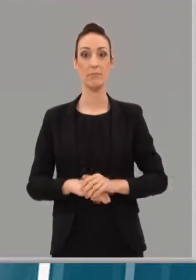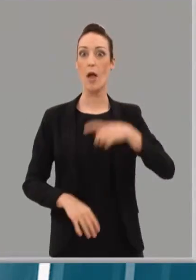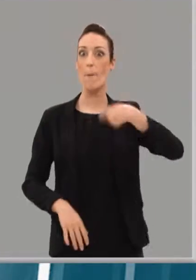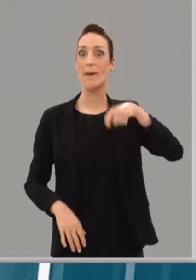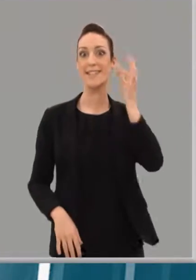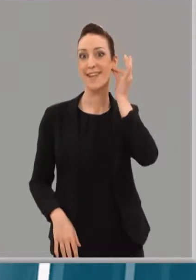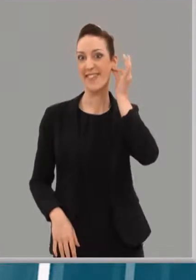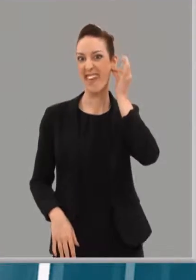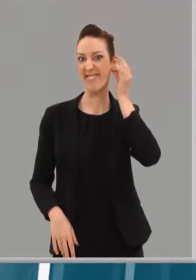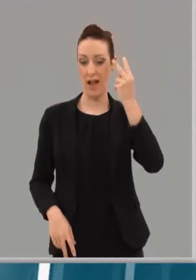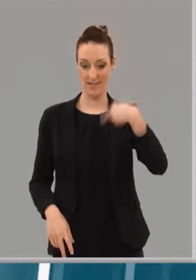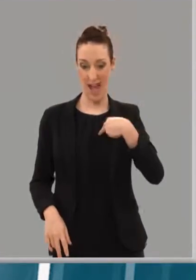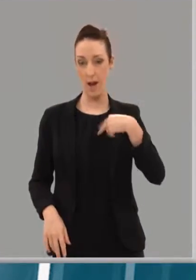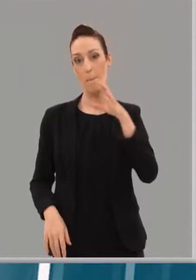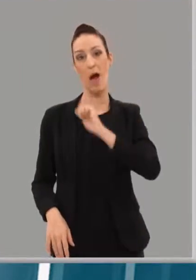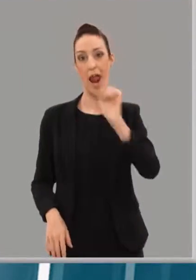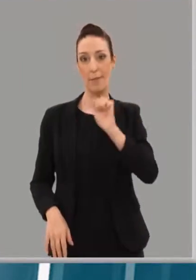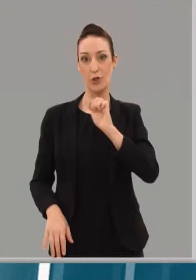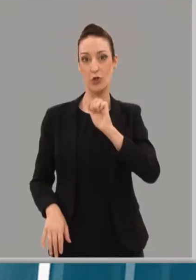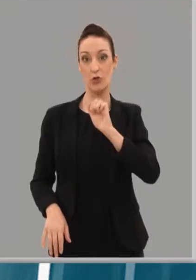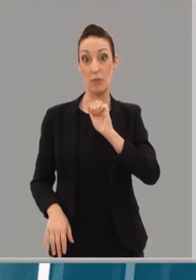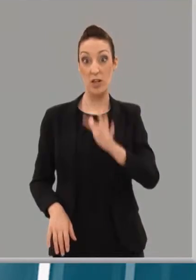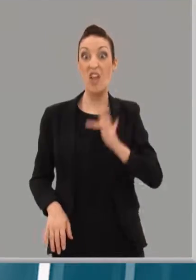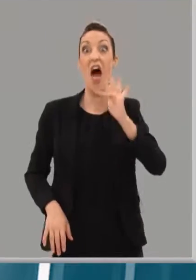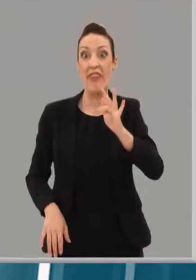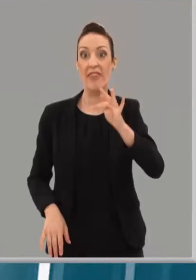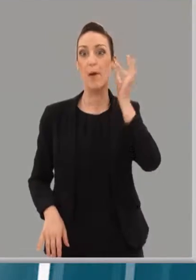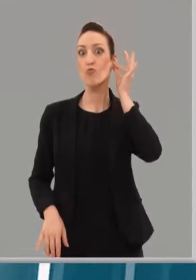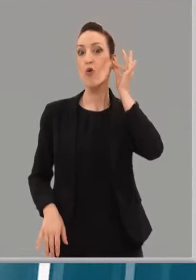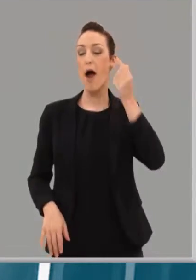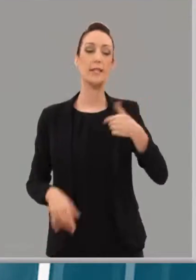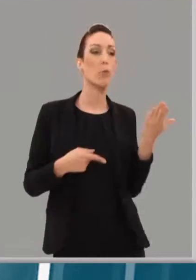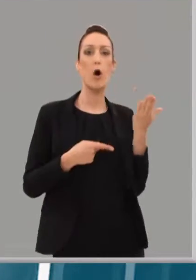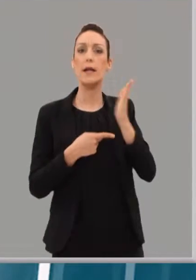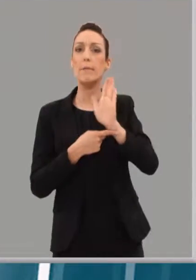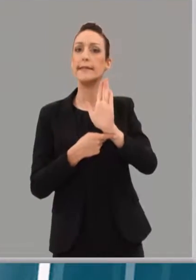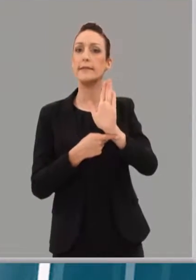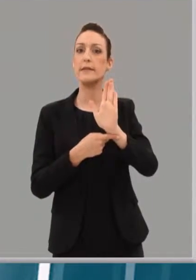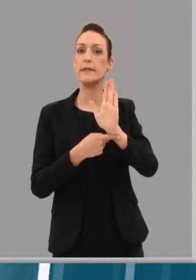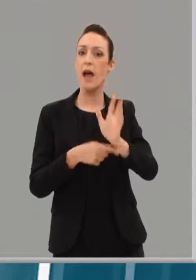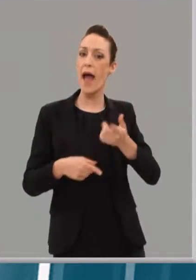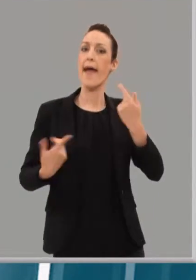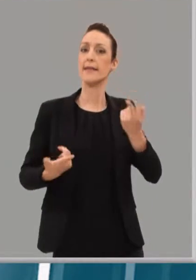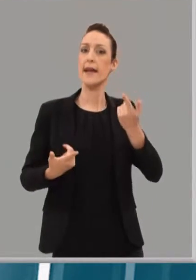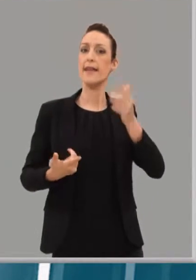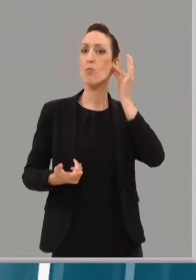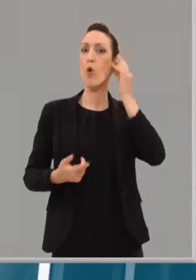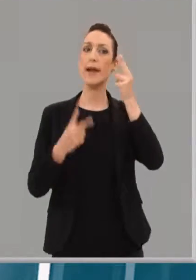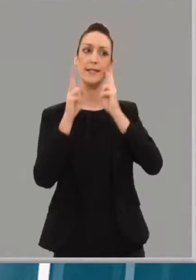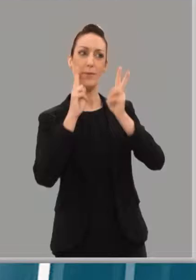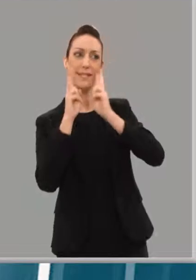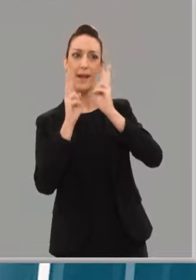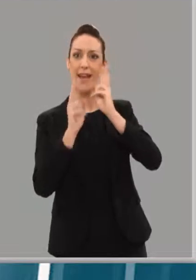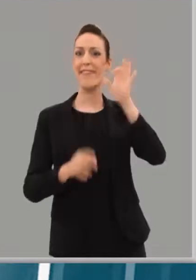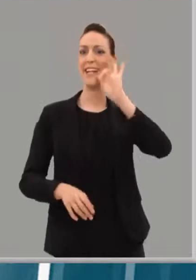maravilloso. Ya si es mujer es el plus, es la representatividad, es el darle visibilidad a las mujeres. El siglo